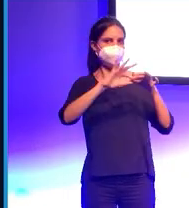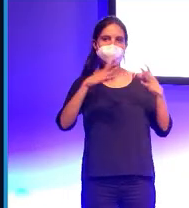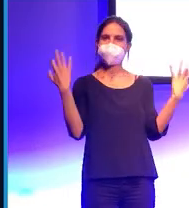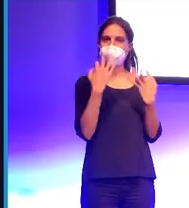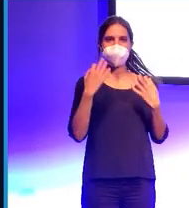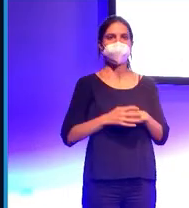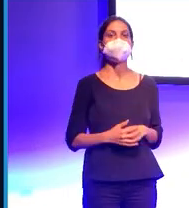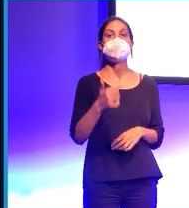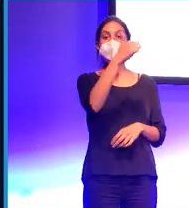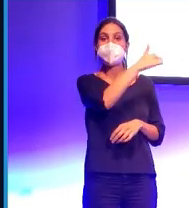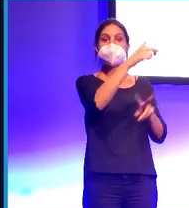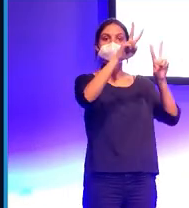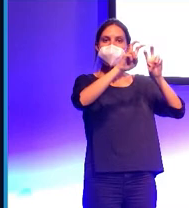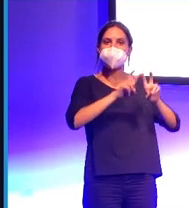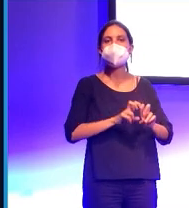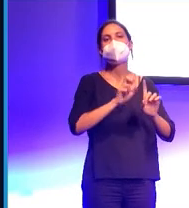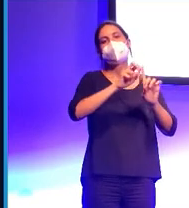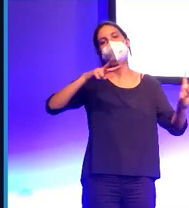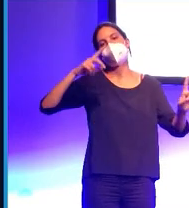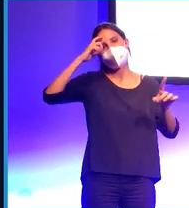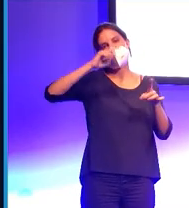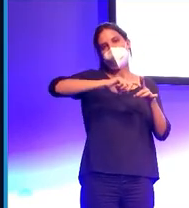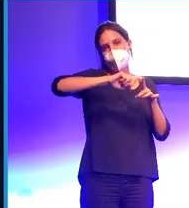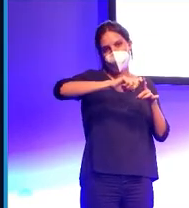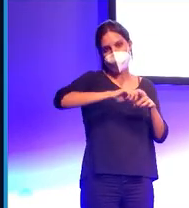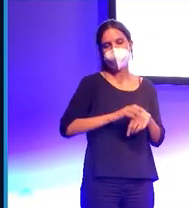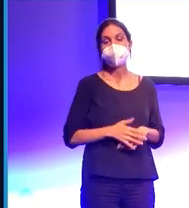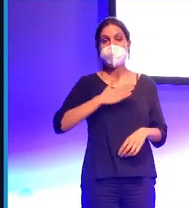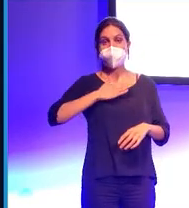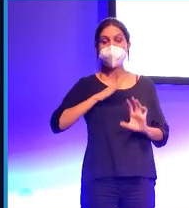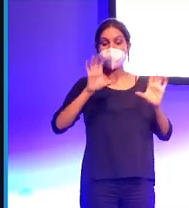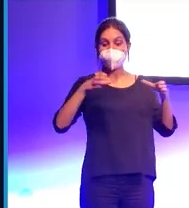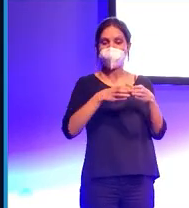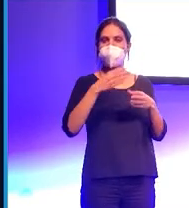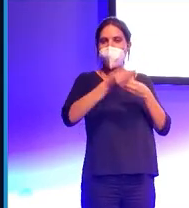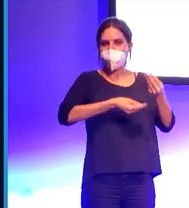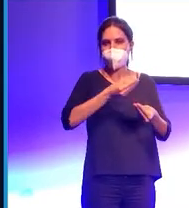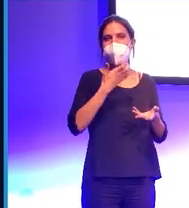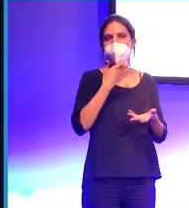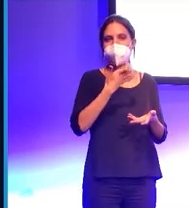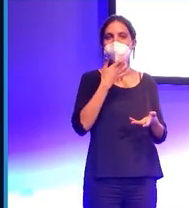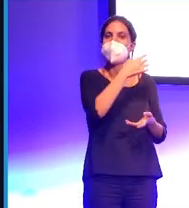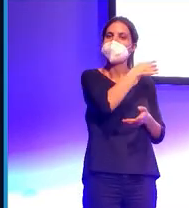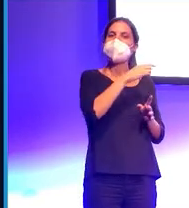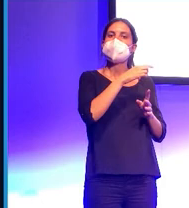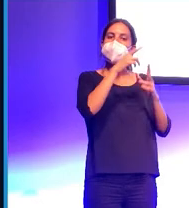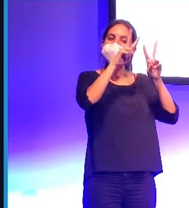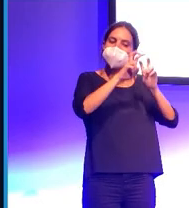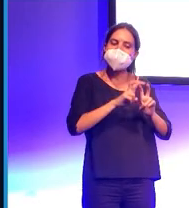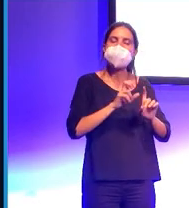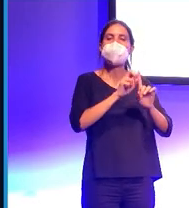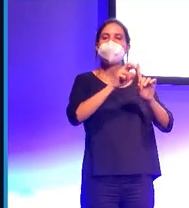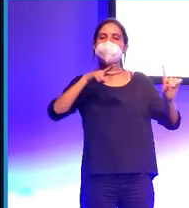son estudios desde la perspectiva de psicología. Una de las cosas que hacemos en mi grupo es estudiar esto desde la perspectiva computacional. Es decir, lo que